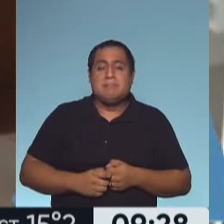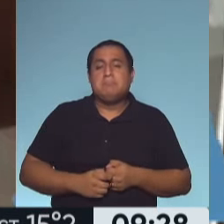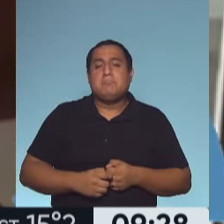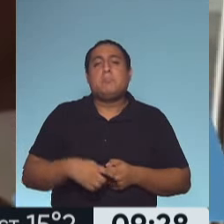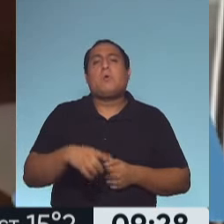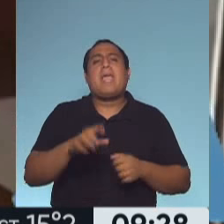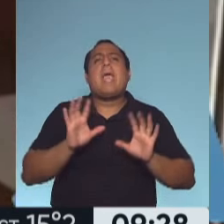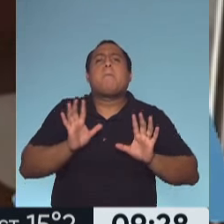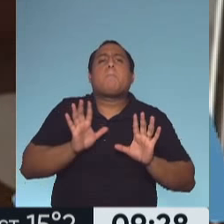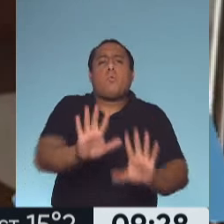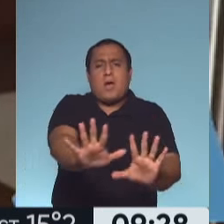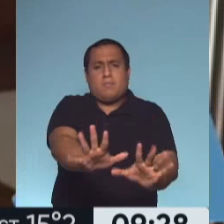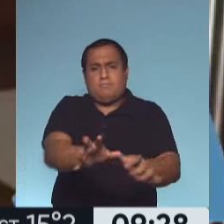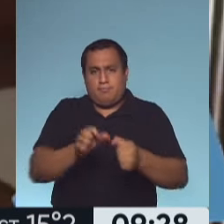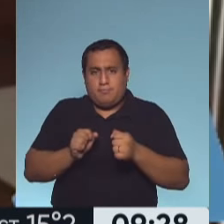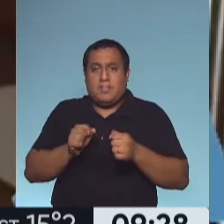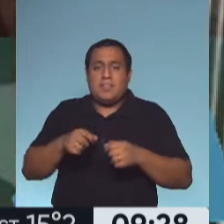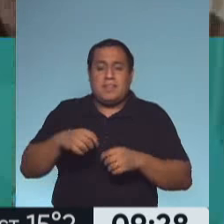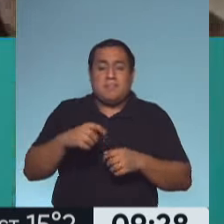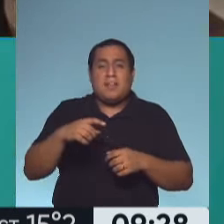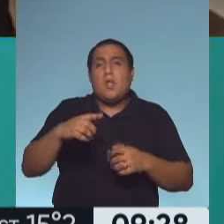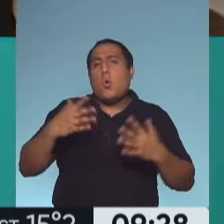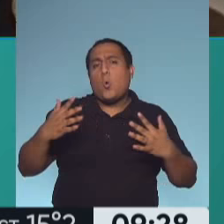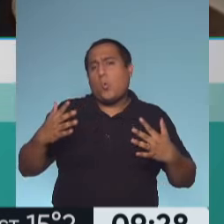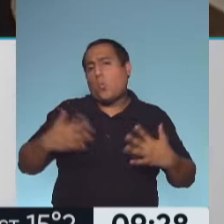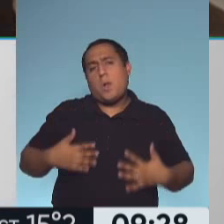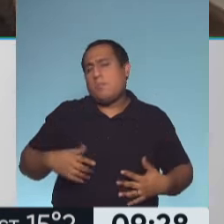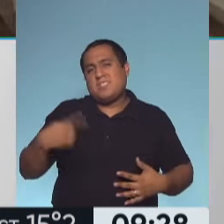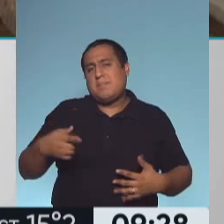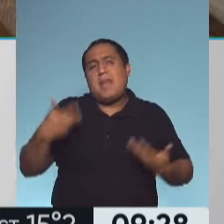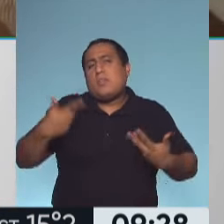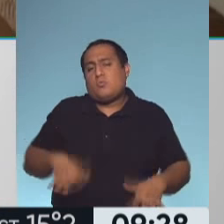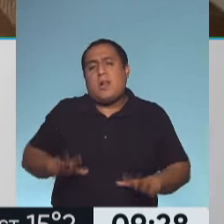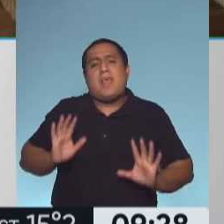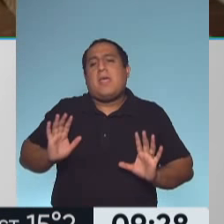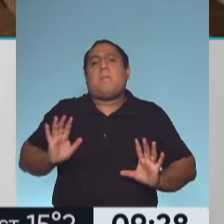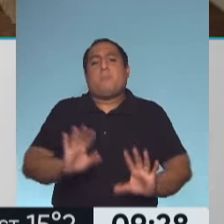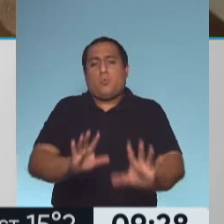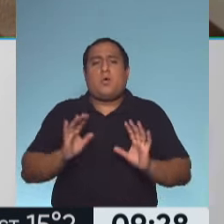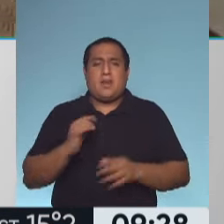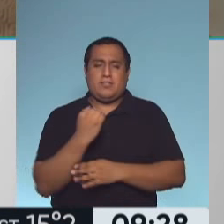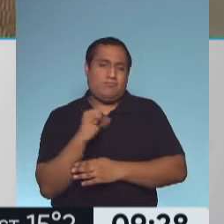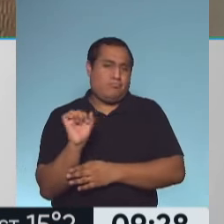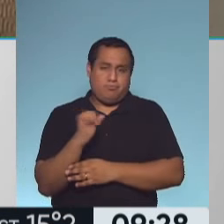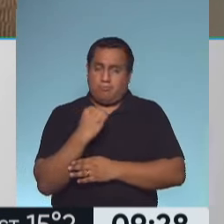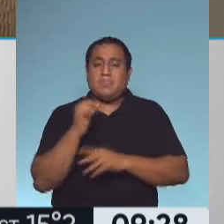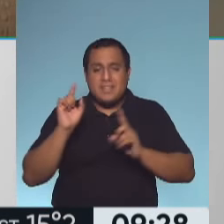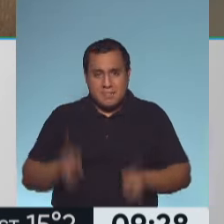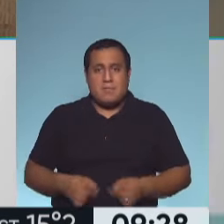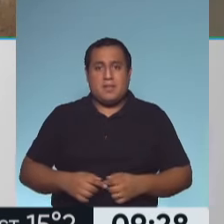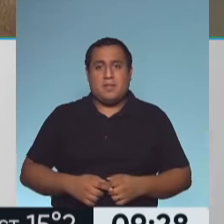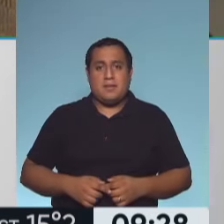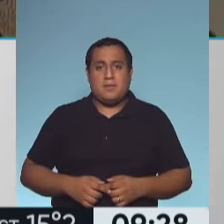empujar, traccionar. El cuerpo humano naturalmente empuja y tracciona. Y la rotación, que no nos puede faltar, que como somos